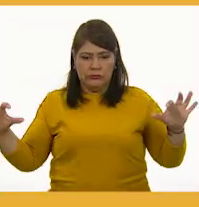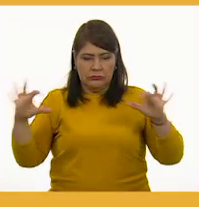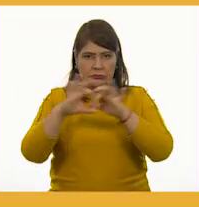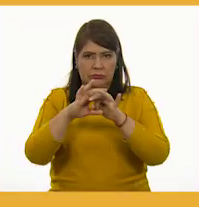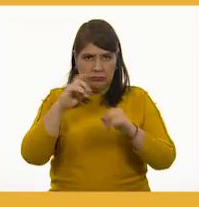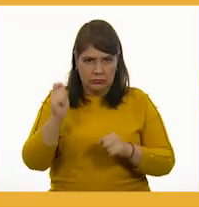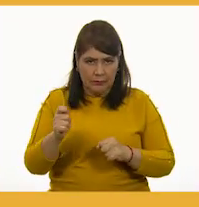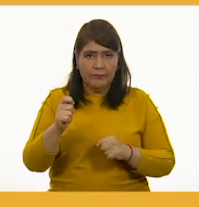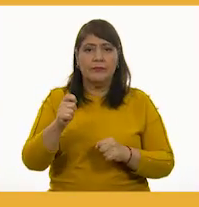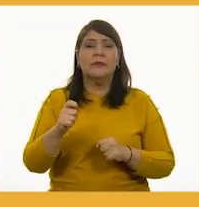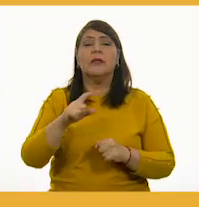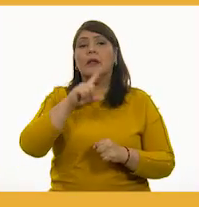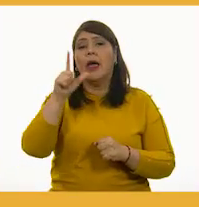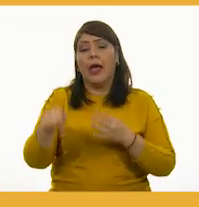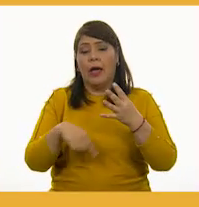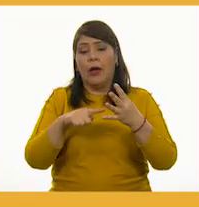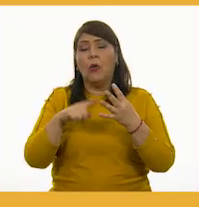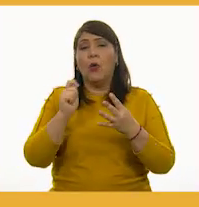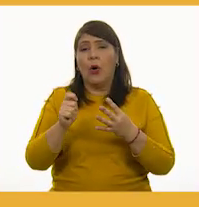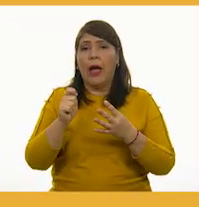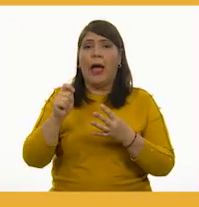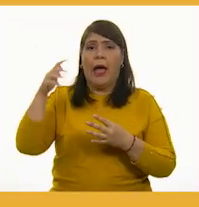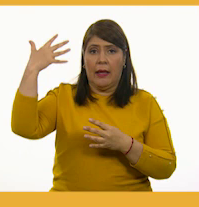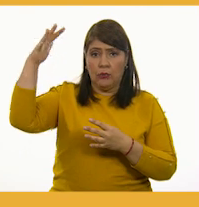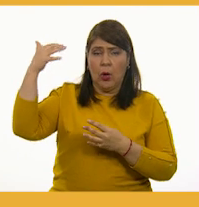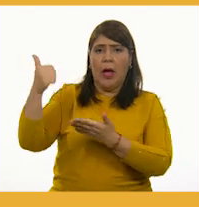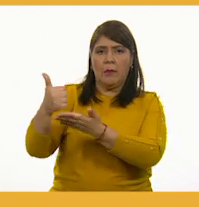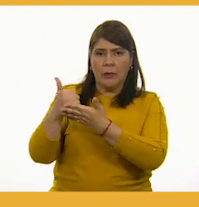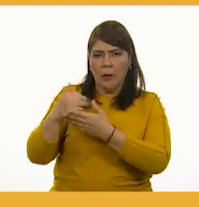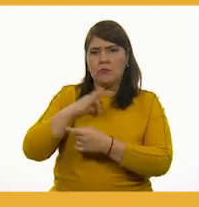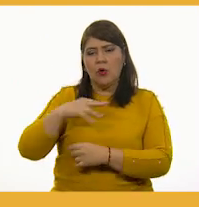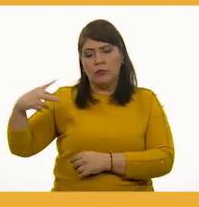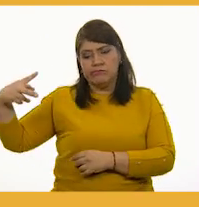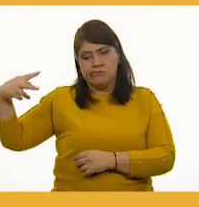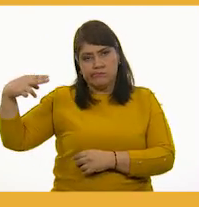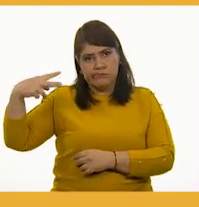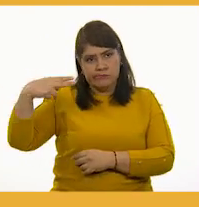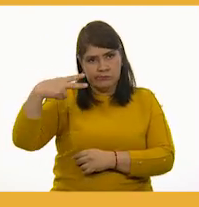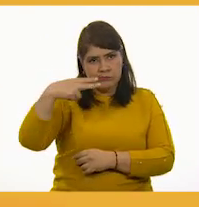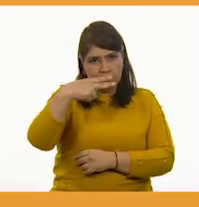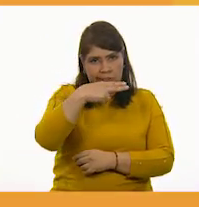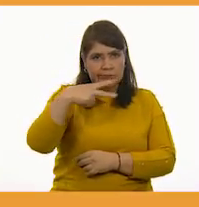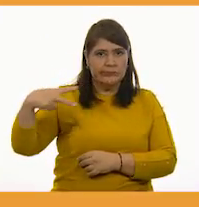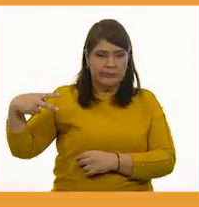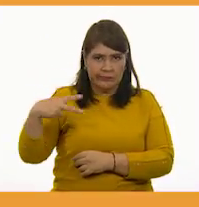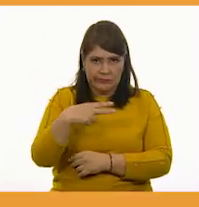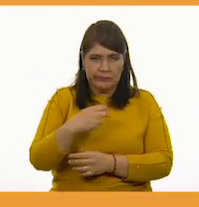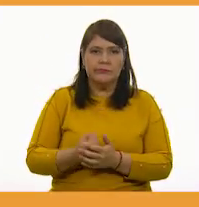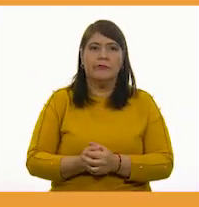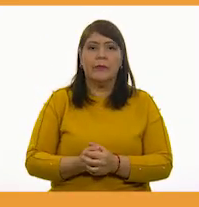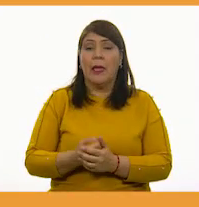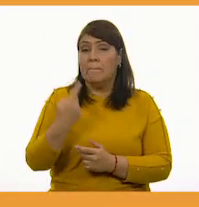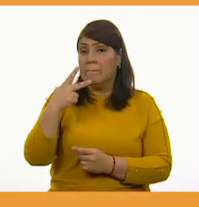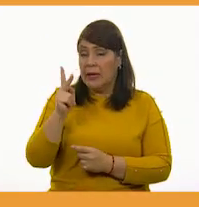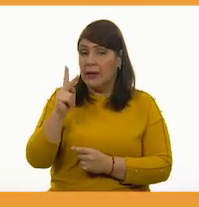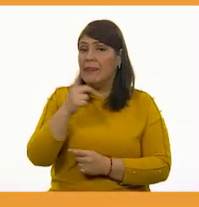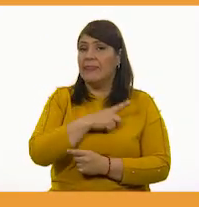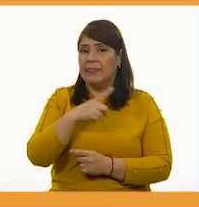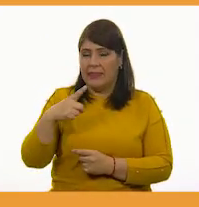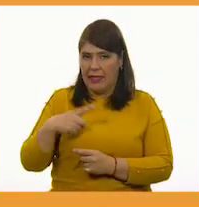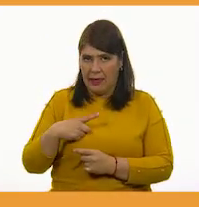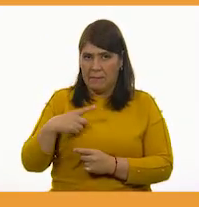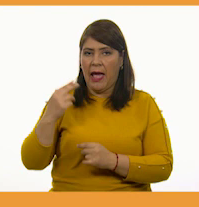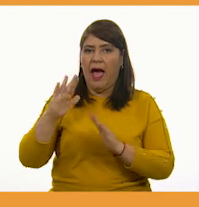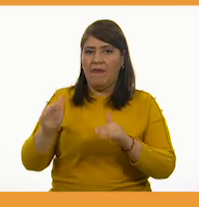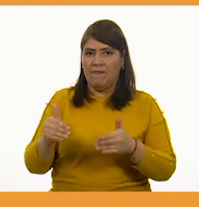4. Con ayuda de un adulto, corta sobre la línea horizontal que marcaste. Asegúrate de cortar por